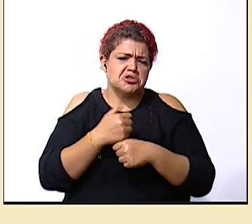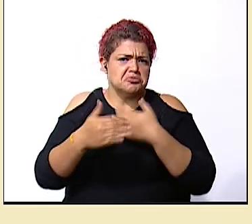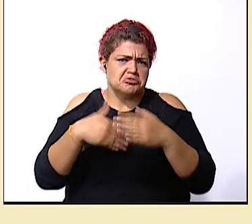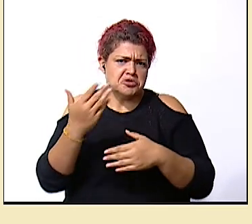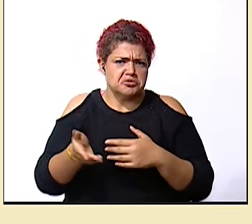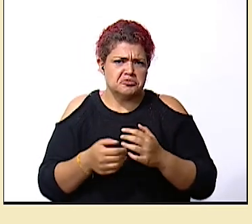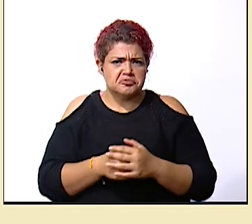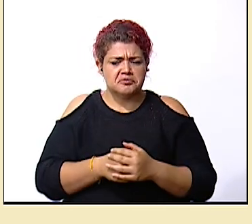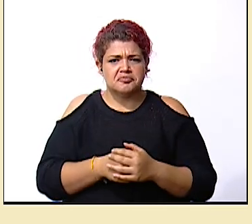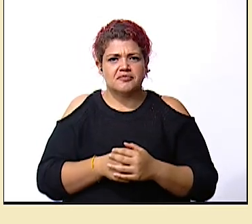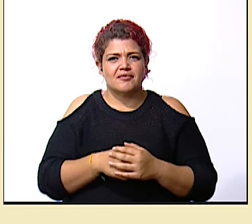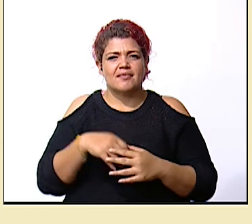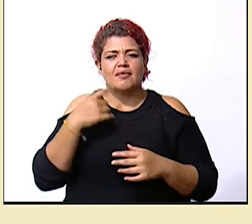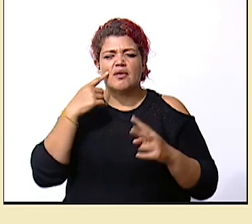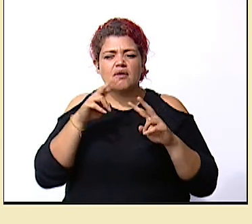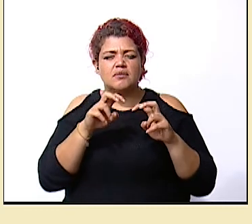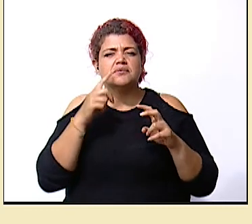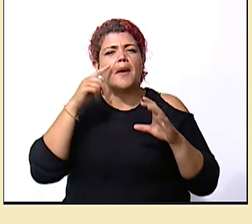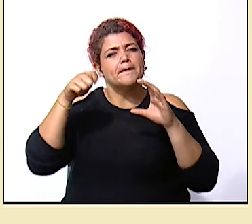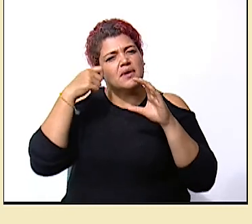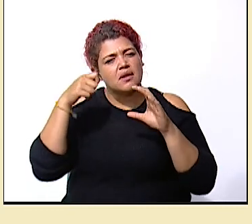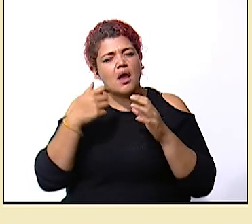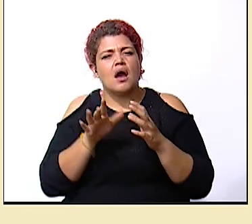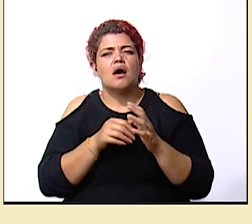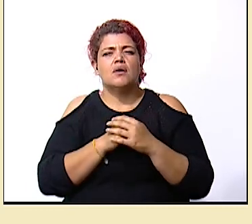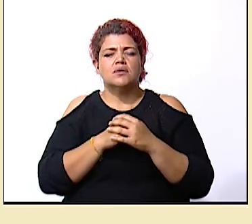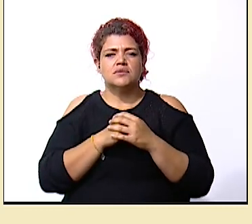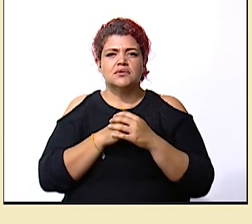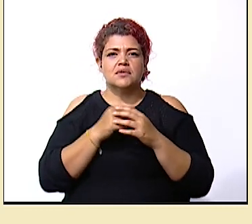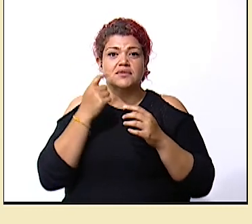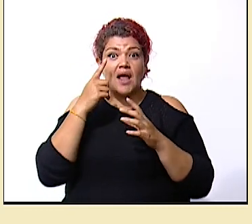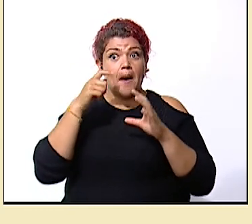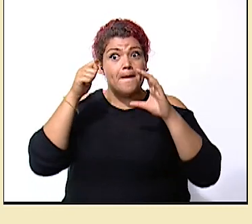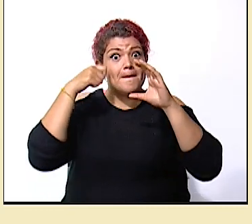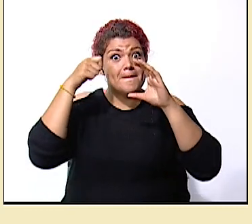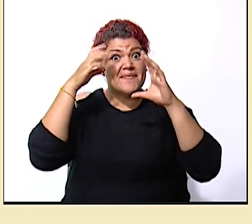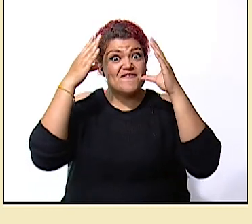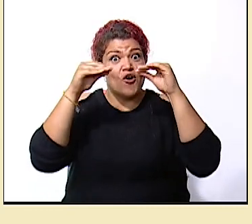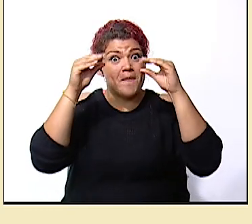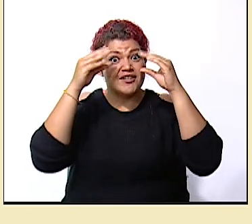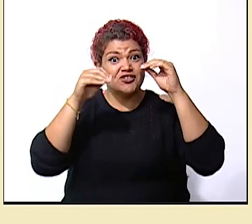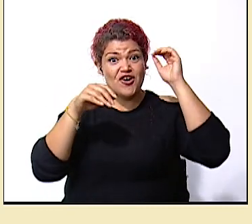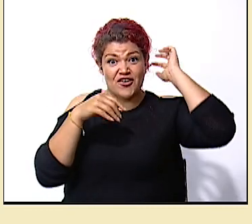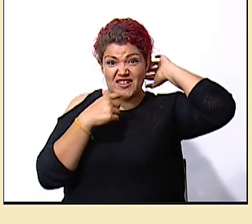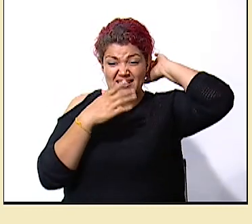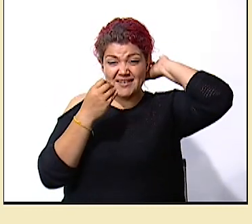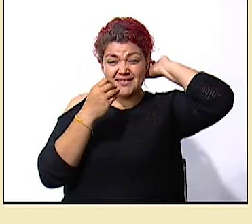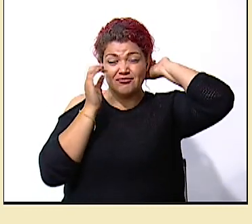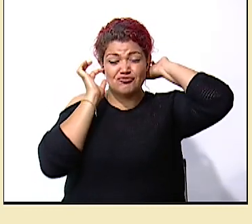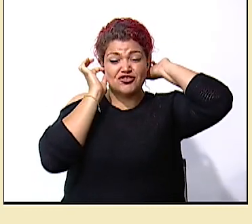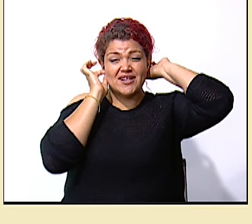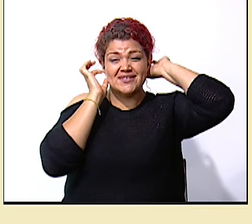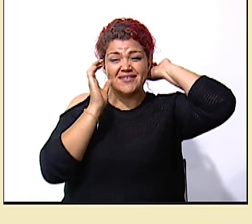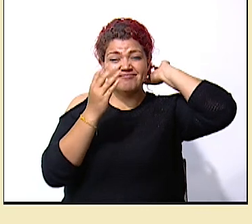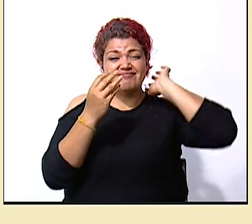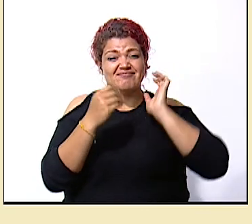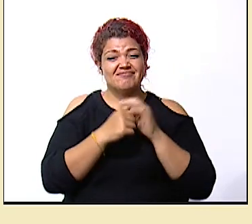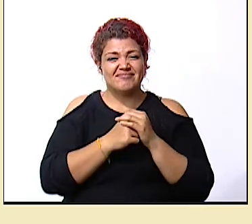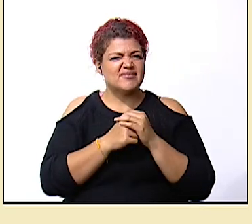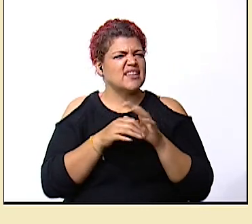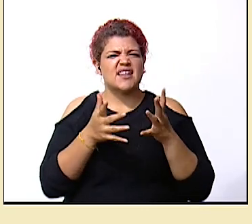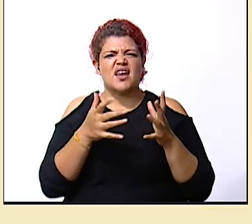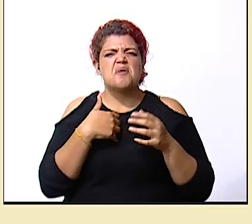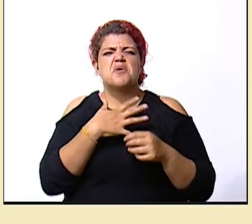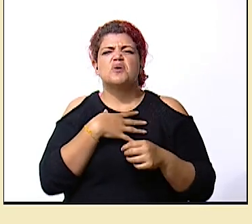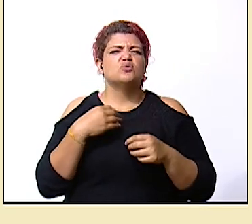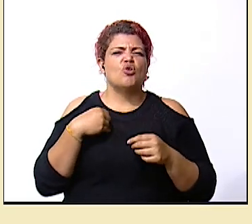y experimentamos los videos experimentamos la cápsula informativa que nos hablaba Paola ahora ¿qué